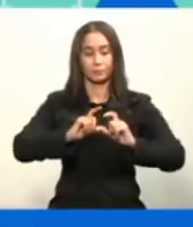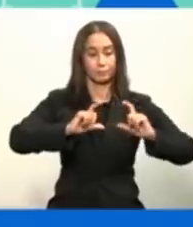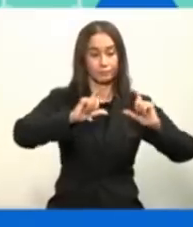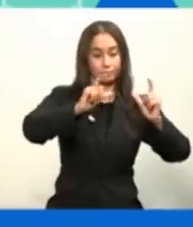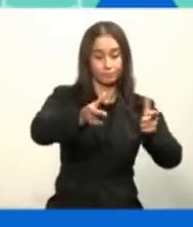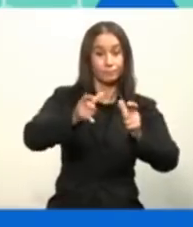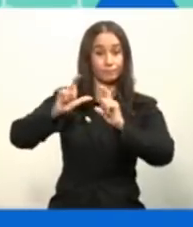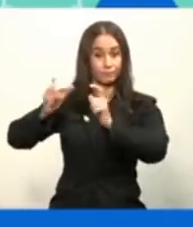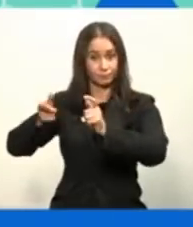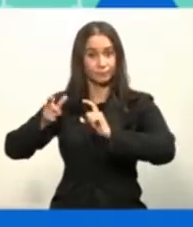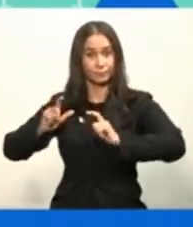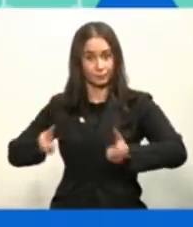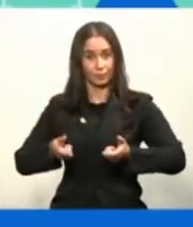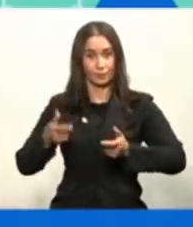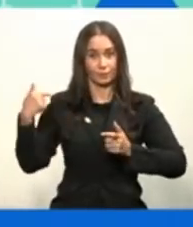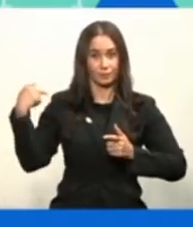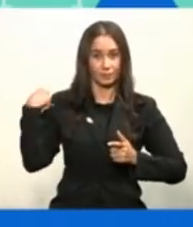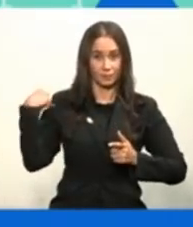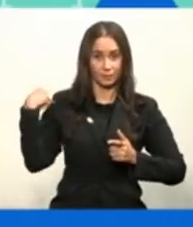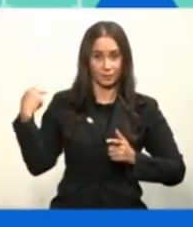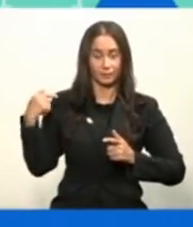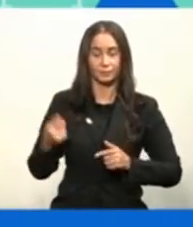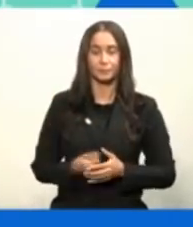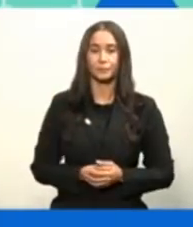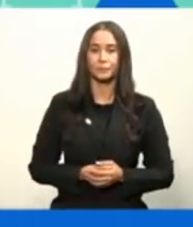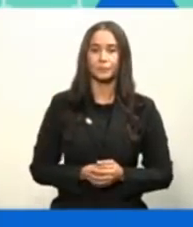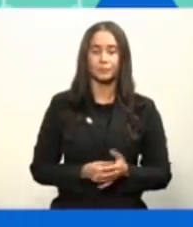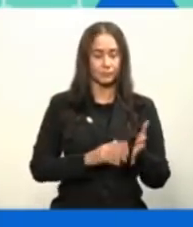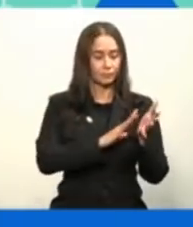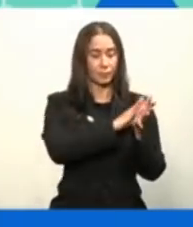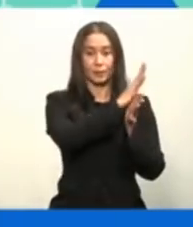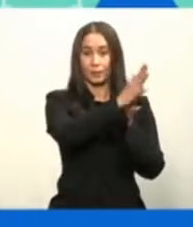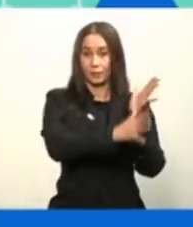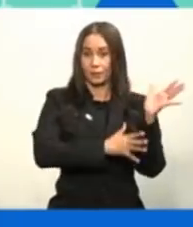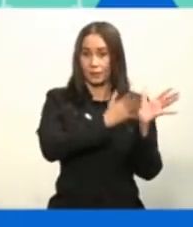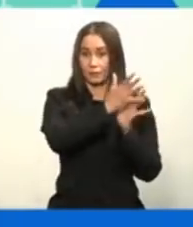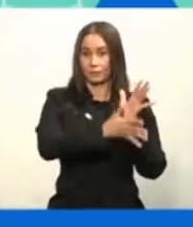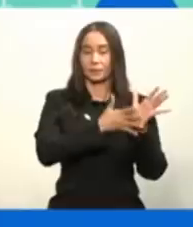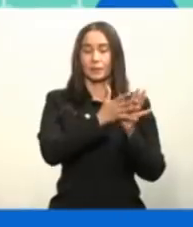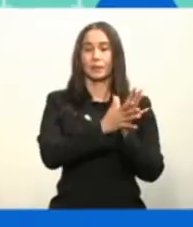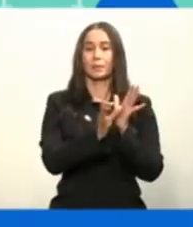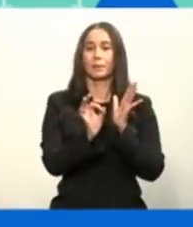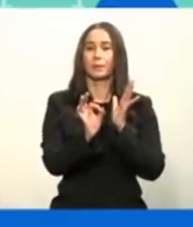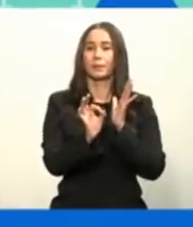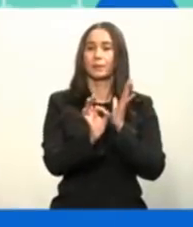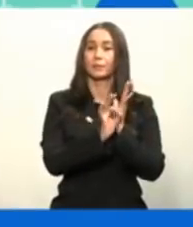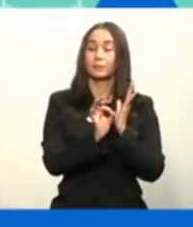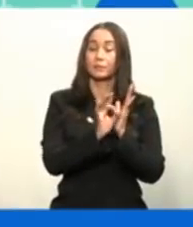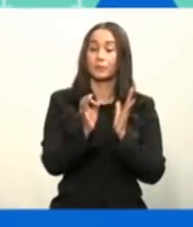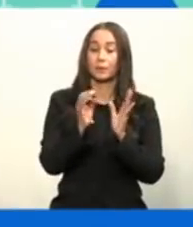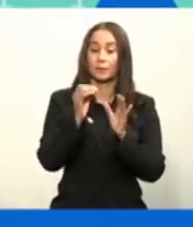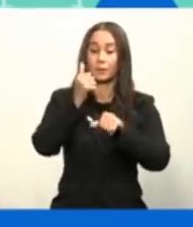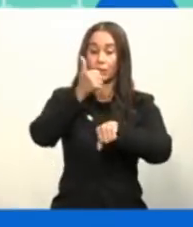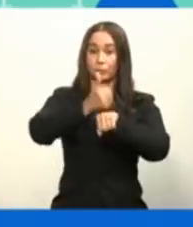de la vacuna. El esquema de funcionamiento con los puestos de vacunación, pues, empieza